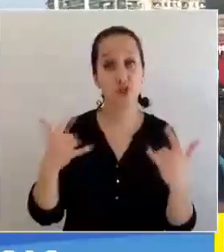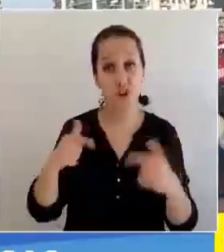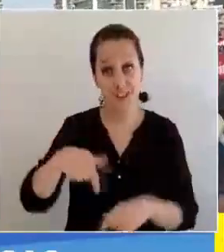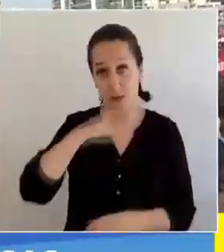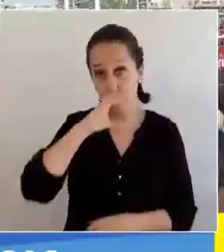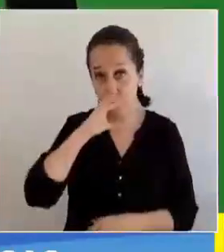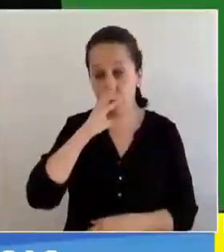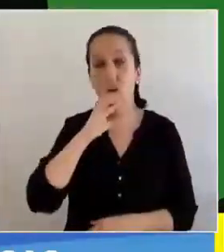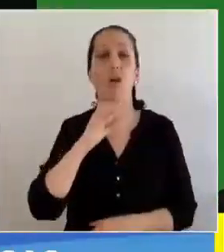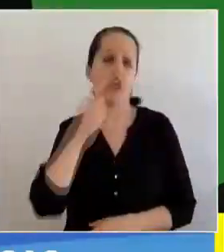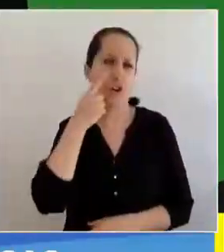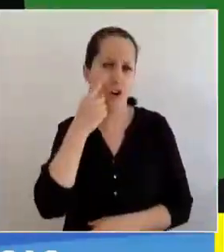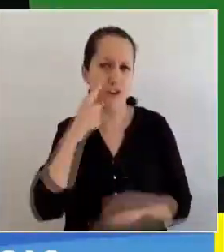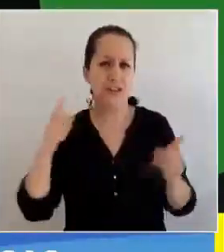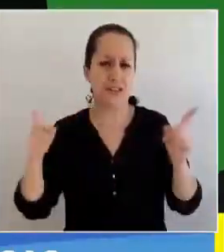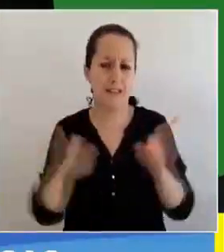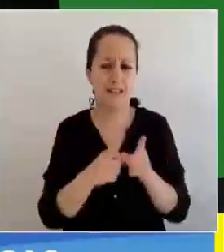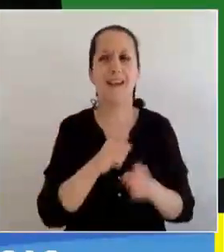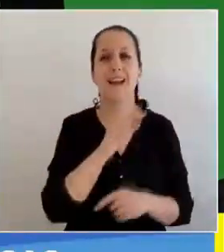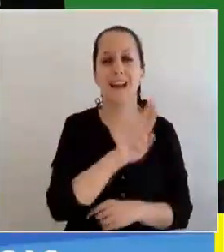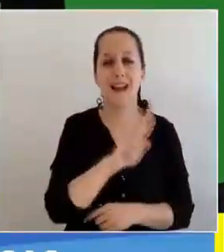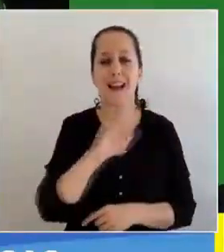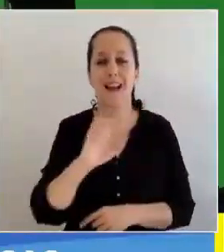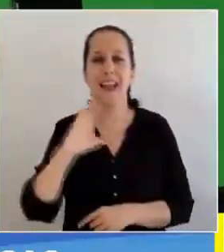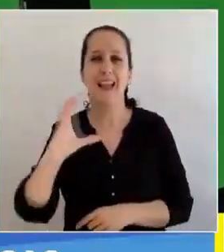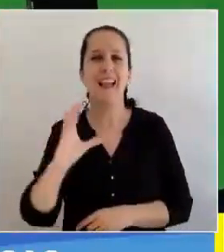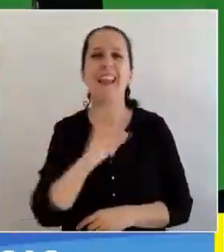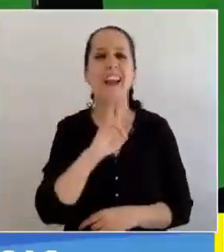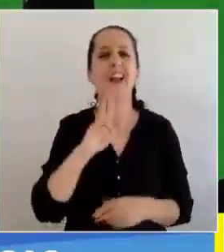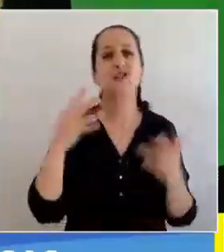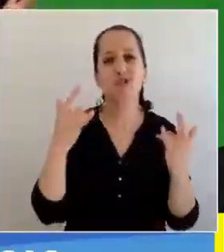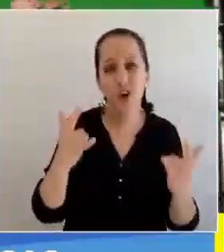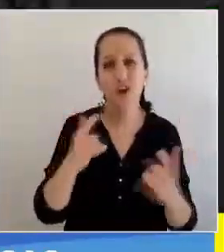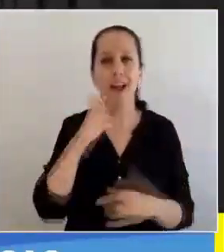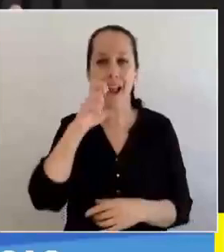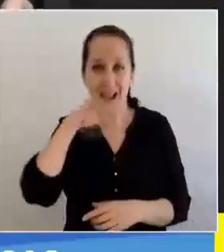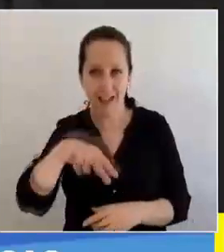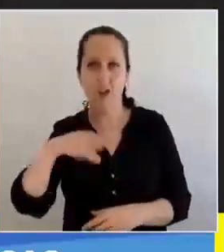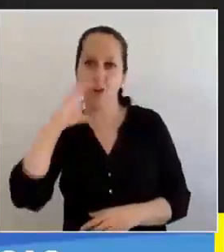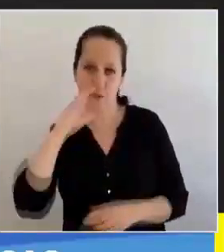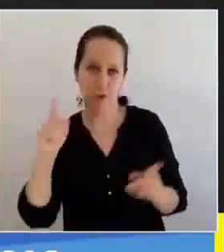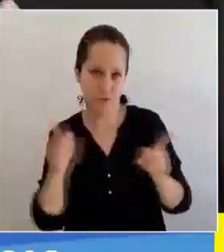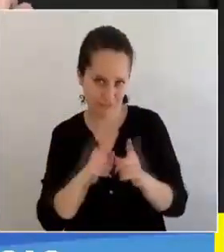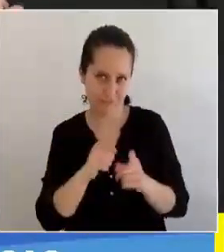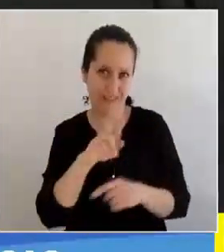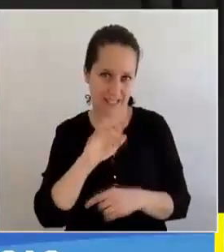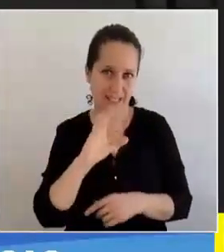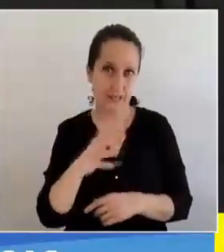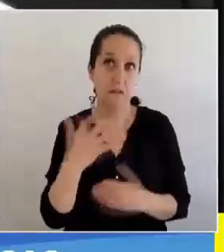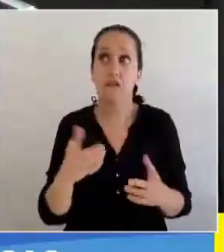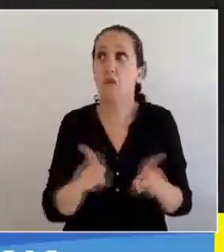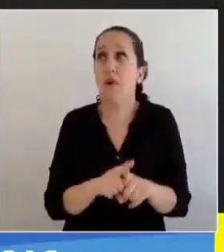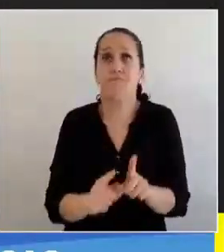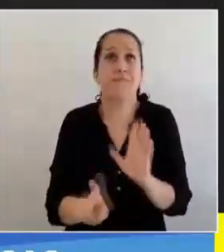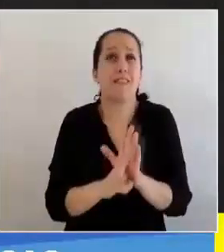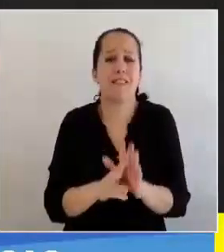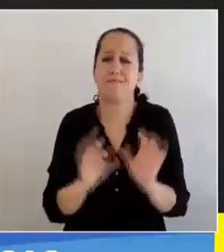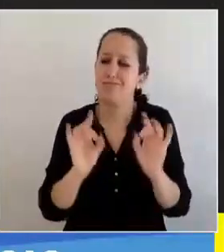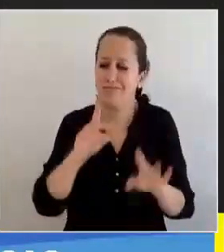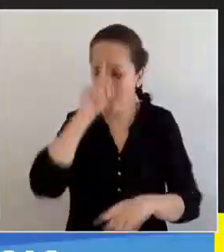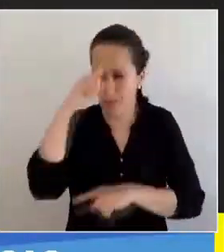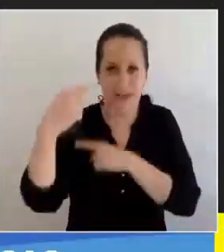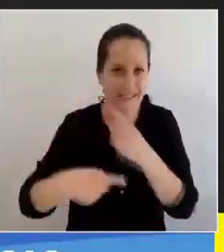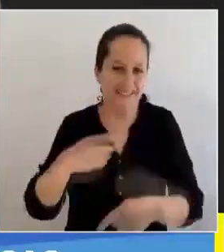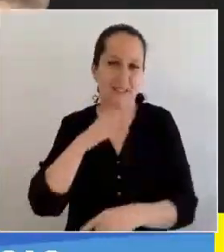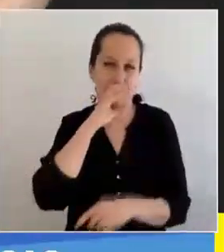en Concepción, más conocido por sus siglas Rec, sigue consolidándose como parte de la identidad penquista y en